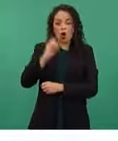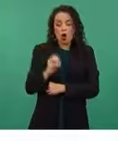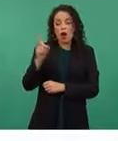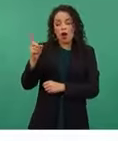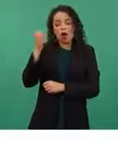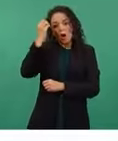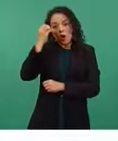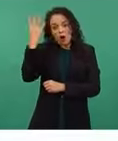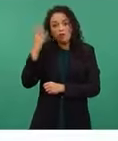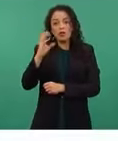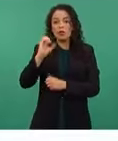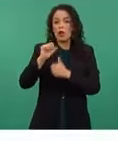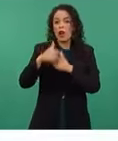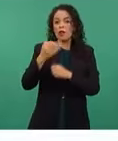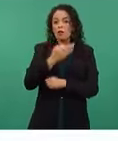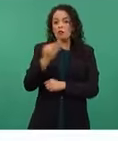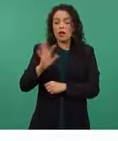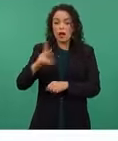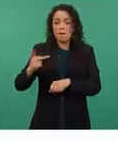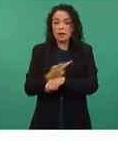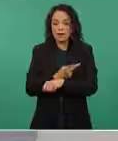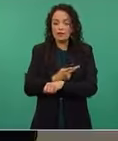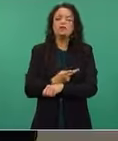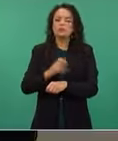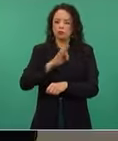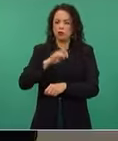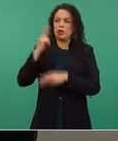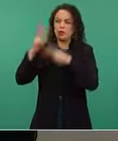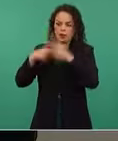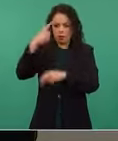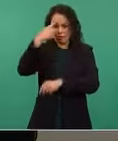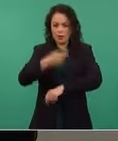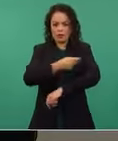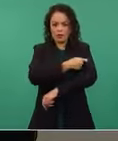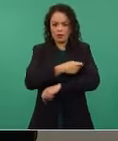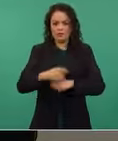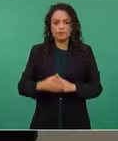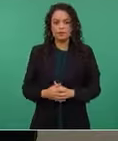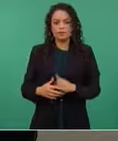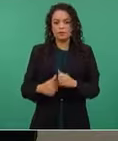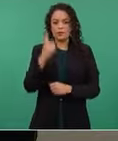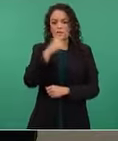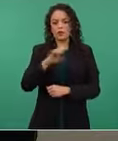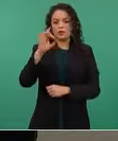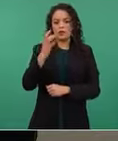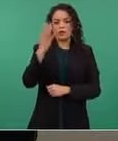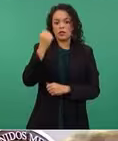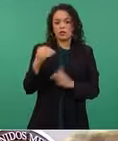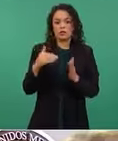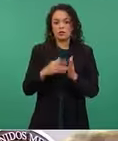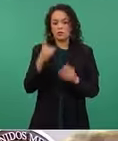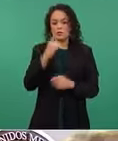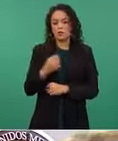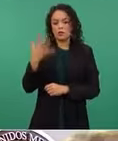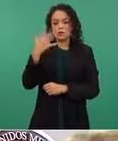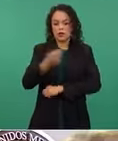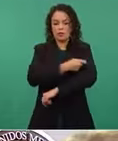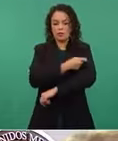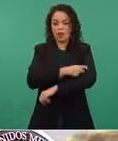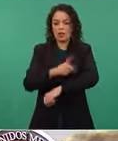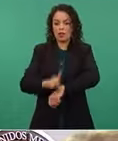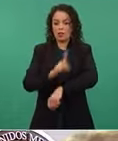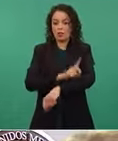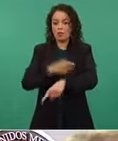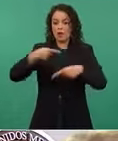comentando que hemos recibido 139 millones 105 mil 745 vacunas desde que inició el programa en